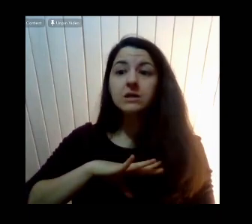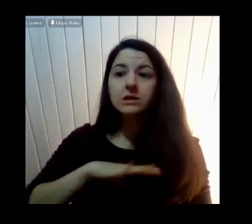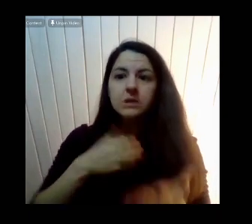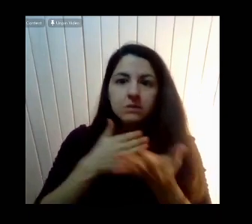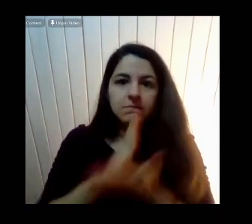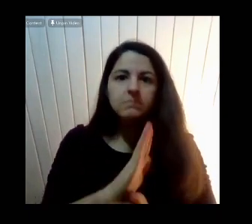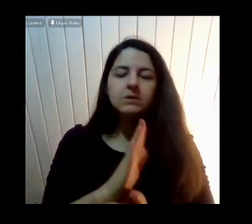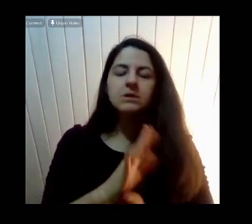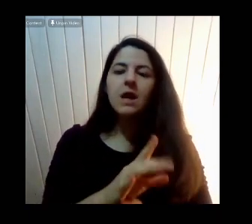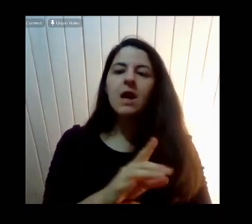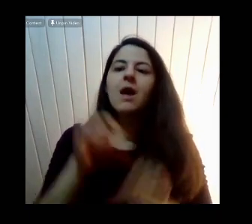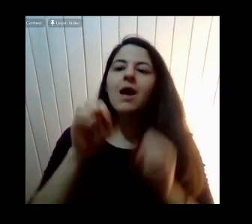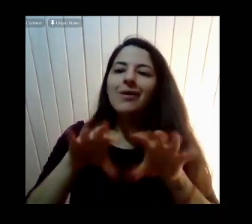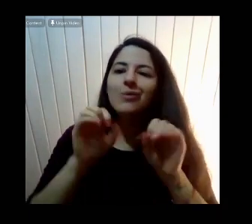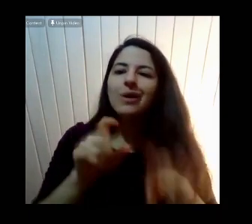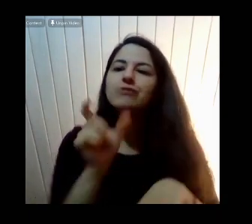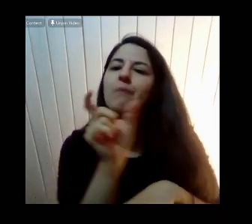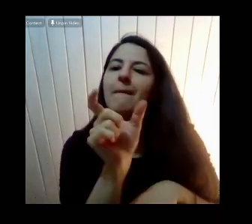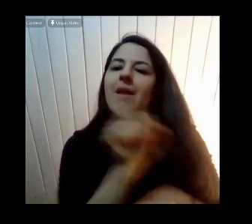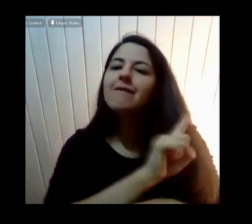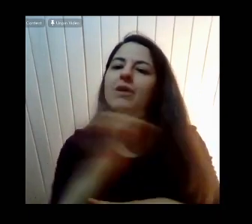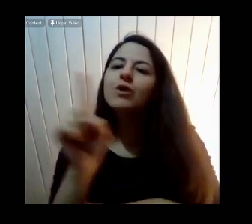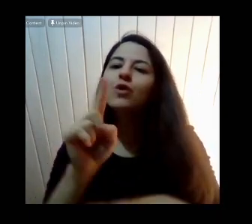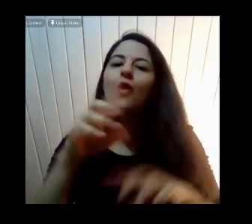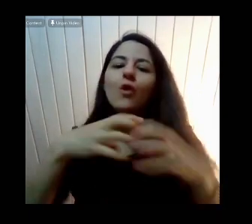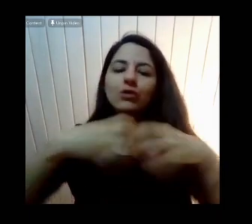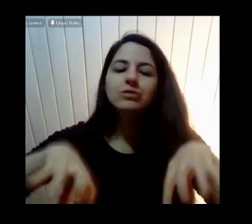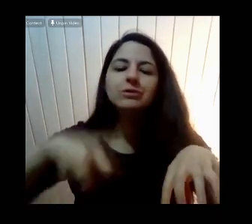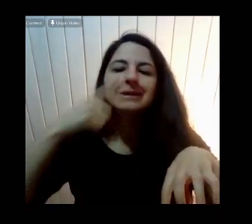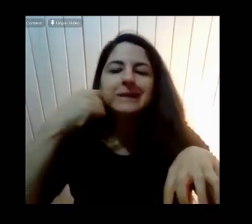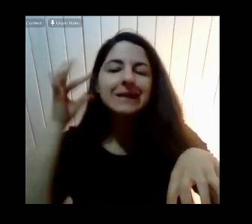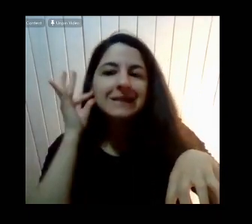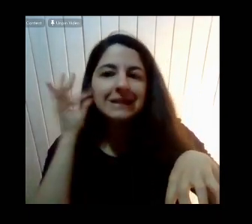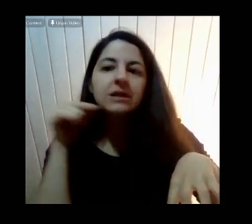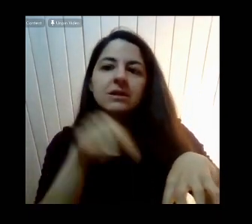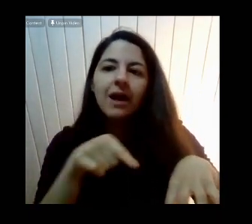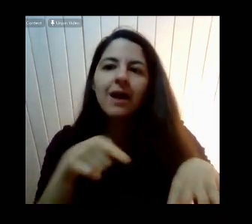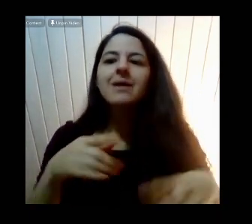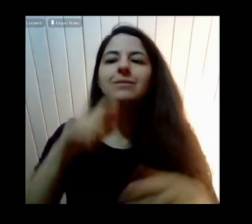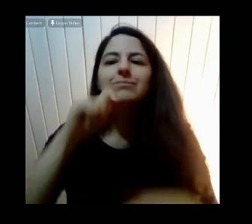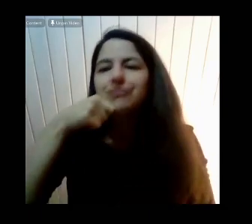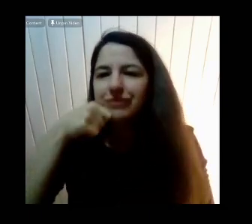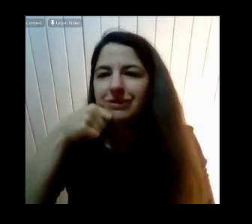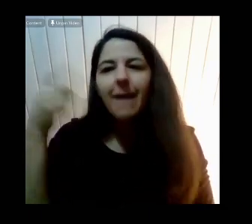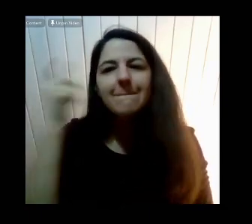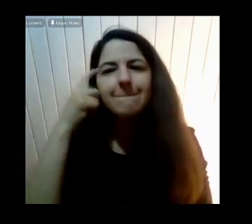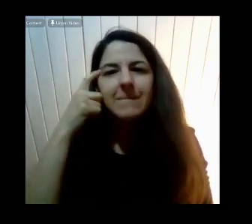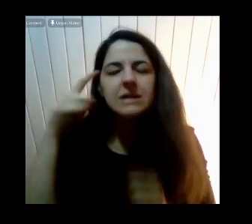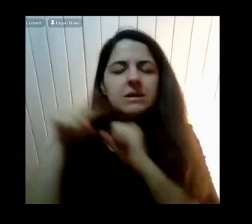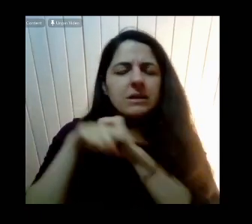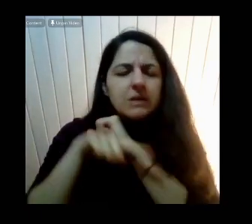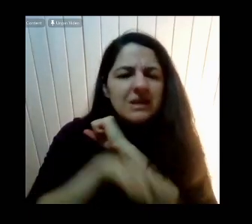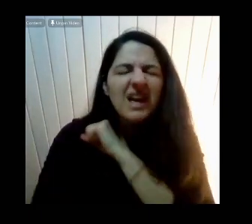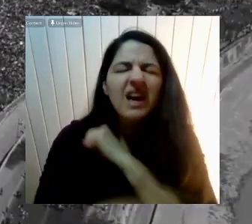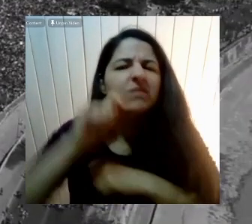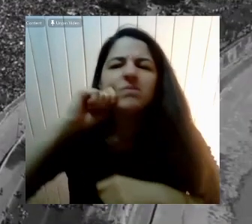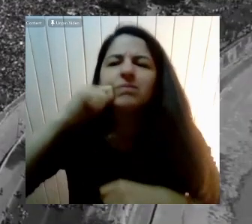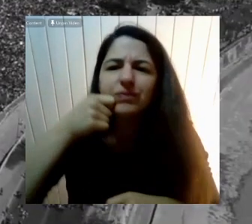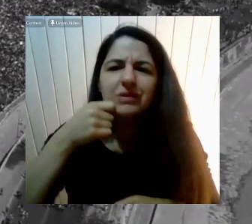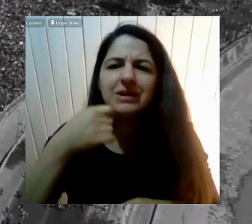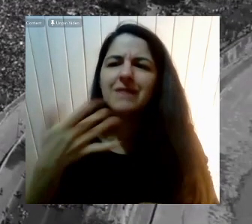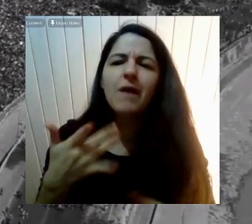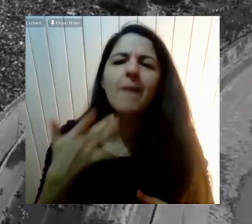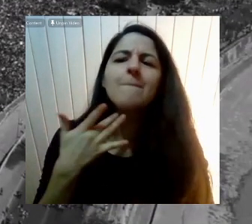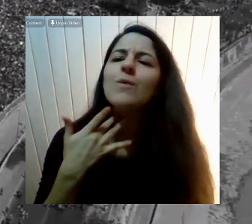sentido Y de significado A propósito De qué queremos decir Cuando decimos Una educación No sexista Y a partir de eso Y del 2018